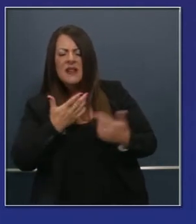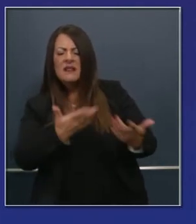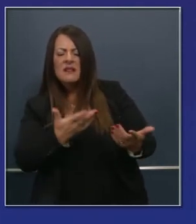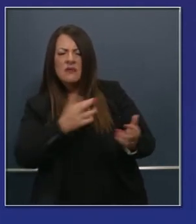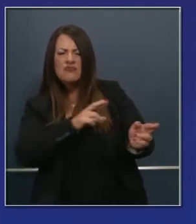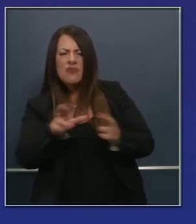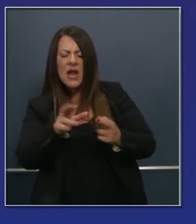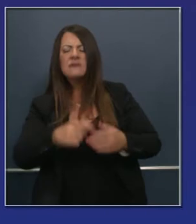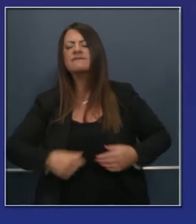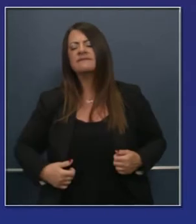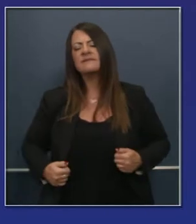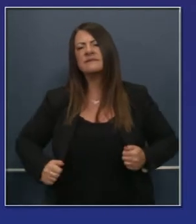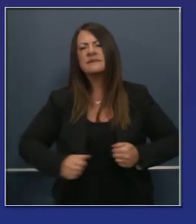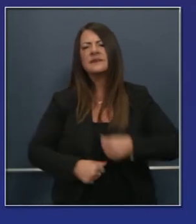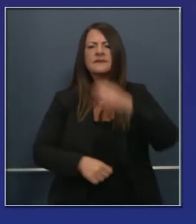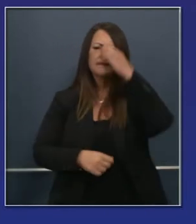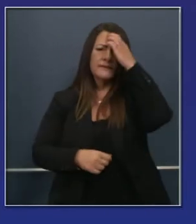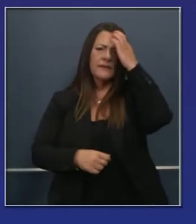los estudiantes.